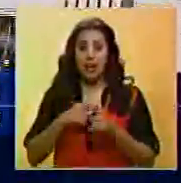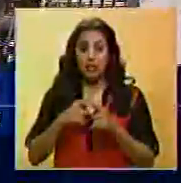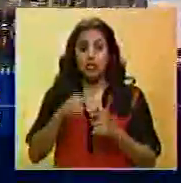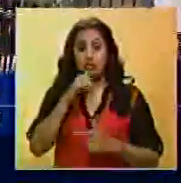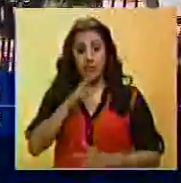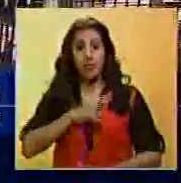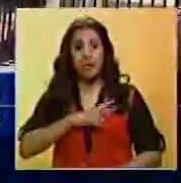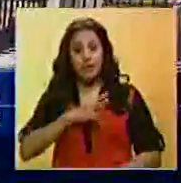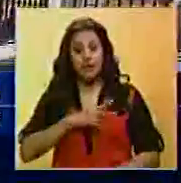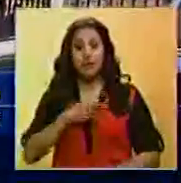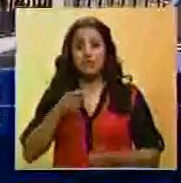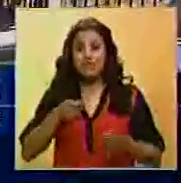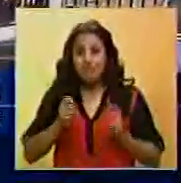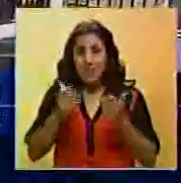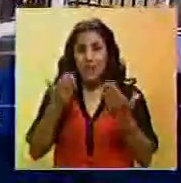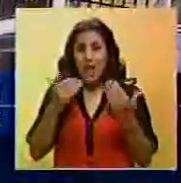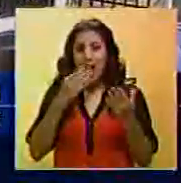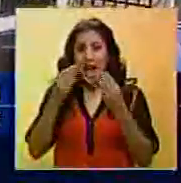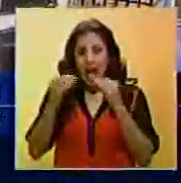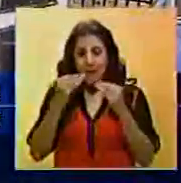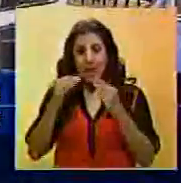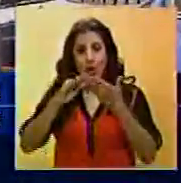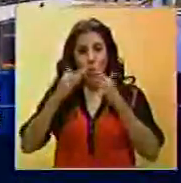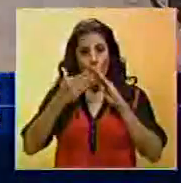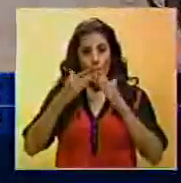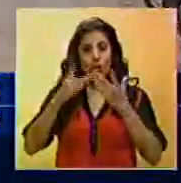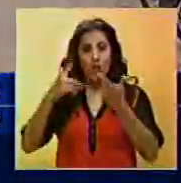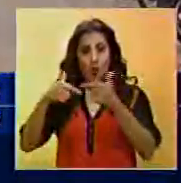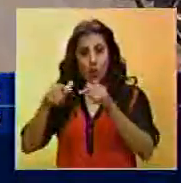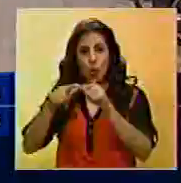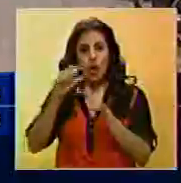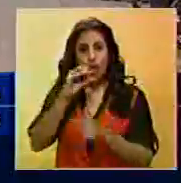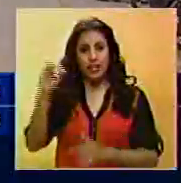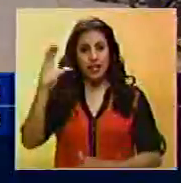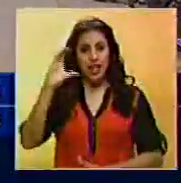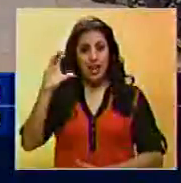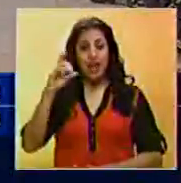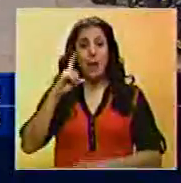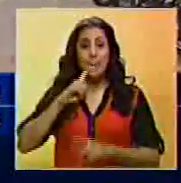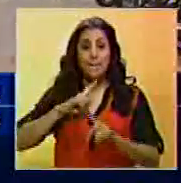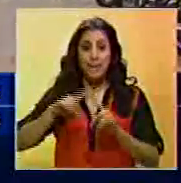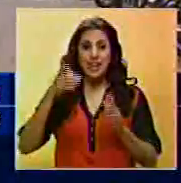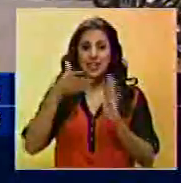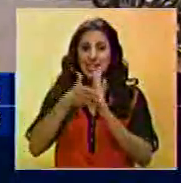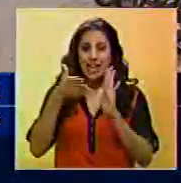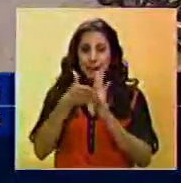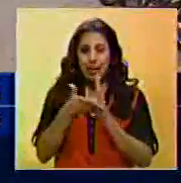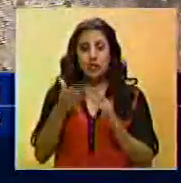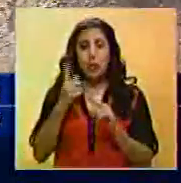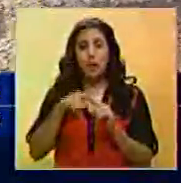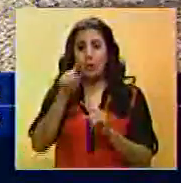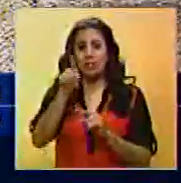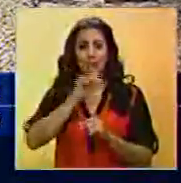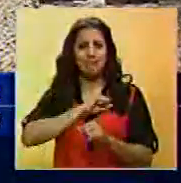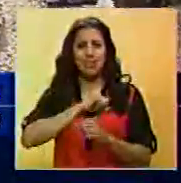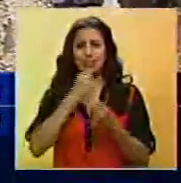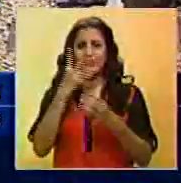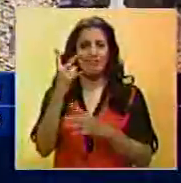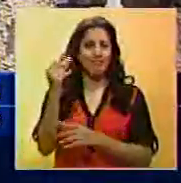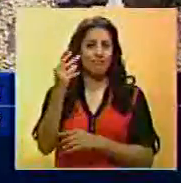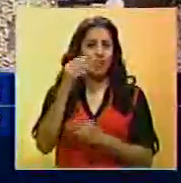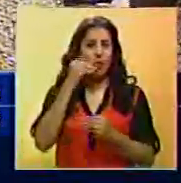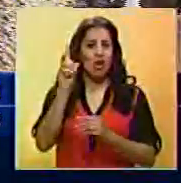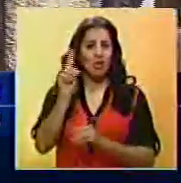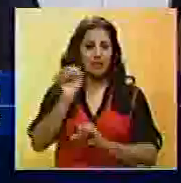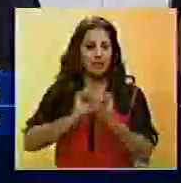Noticiero Benevisión trató de conversar con la comunidad de esta zona del oeste de Caracas sobre este suceso, pero por temor se